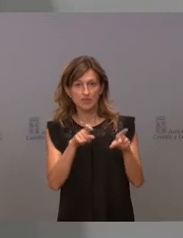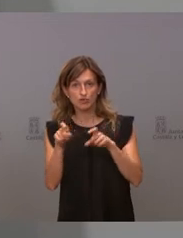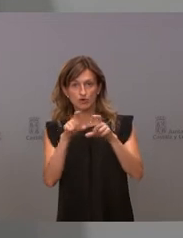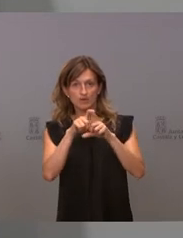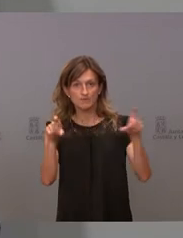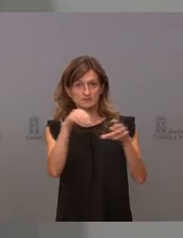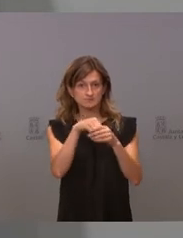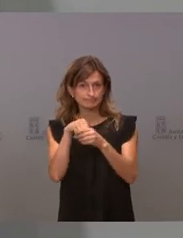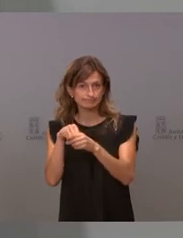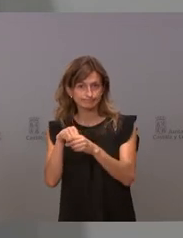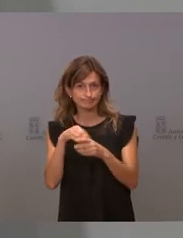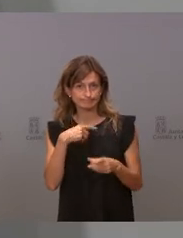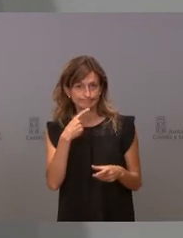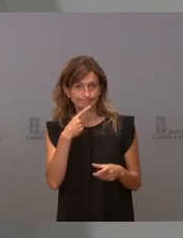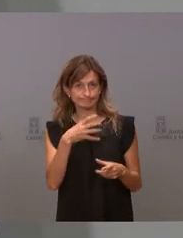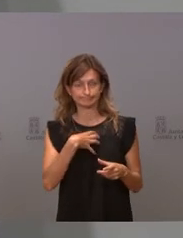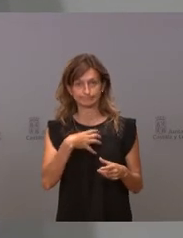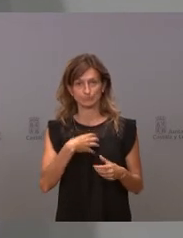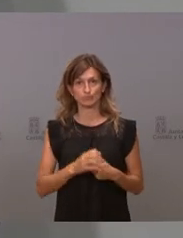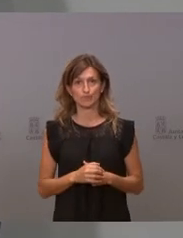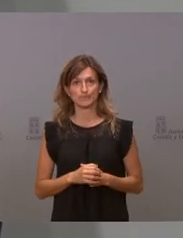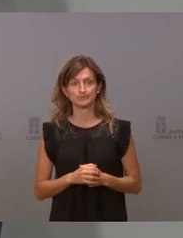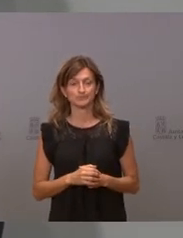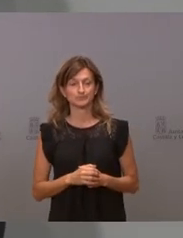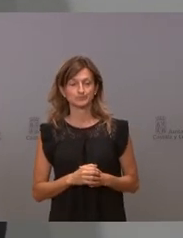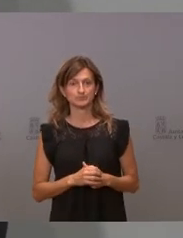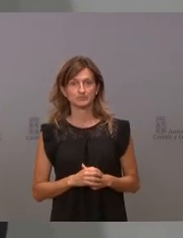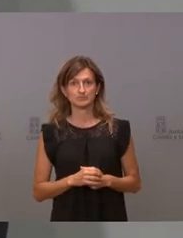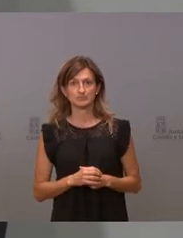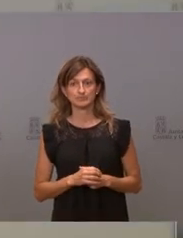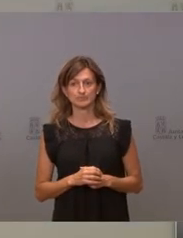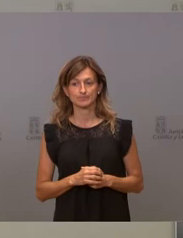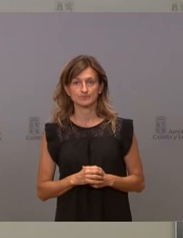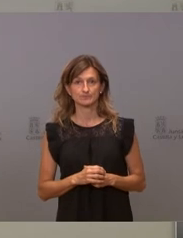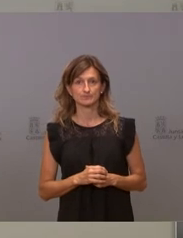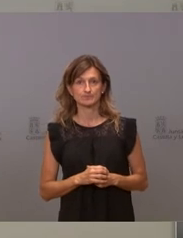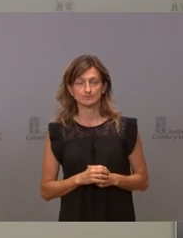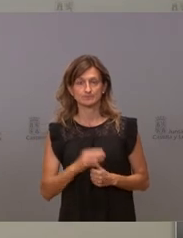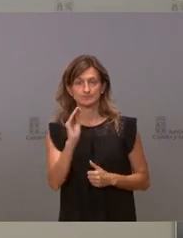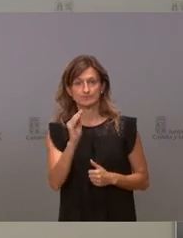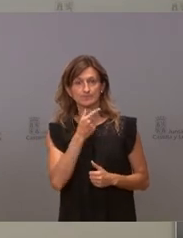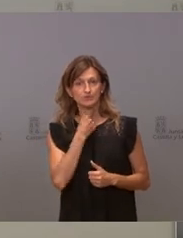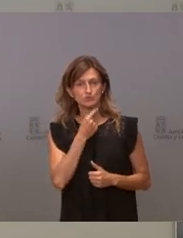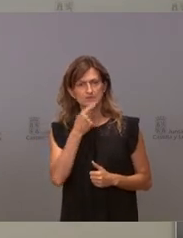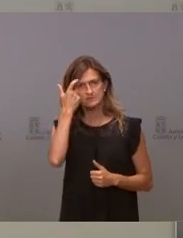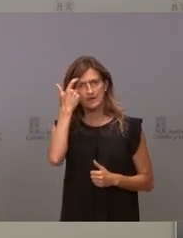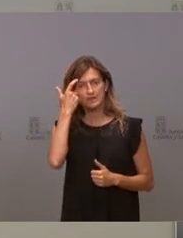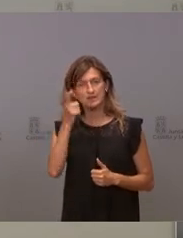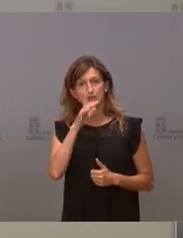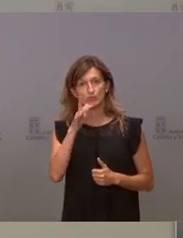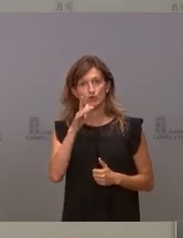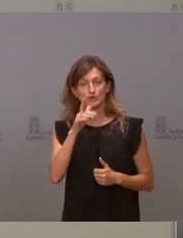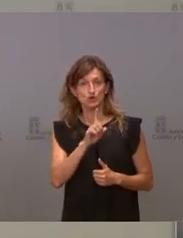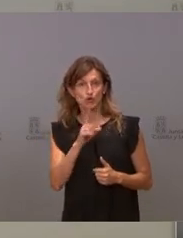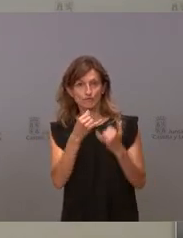entidades que regenta uno de estos centros. Me gustaría saber si tras el periodo de las no